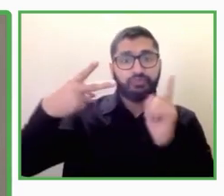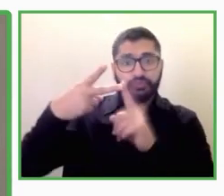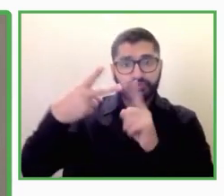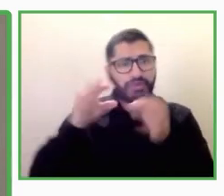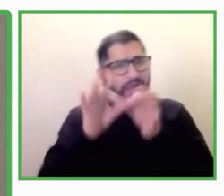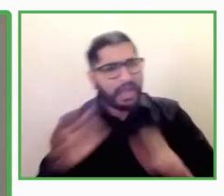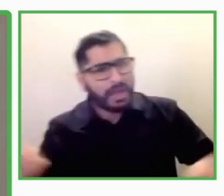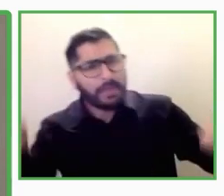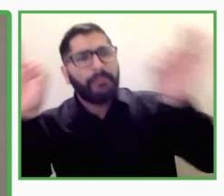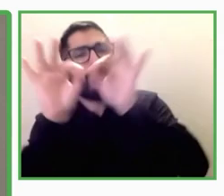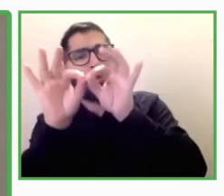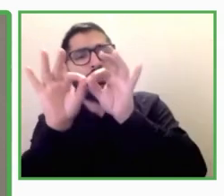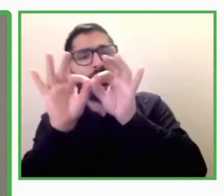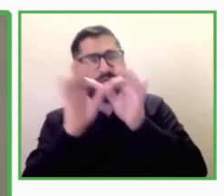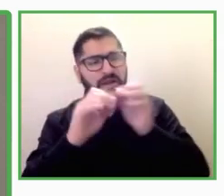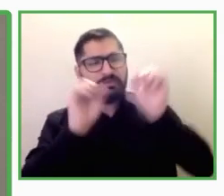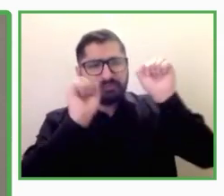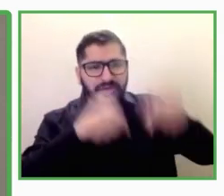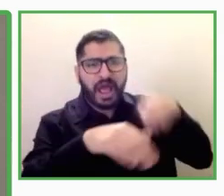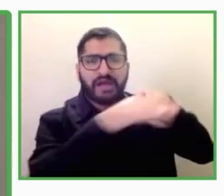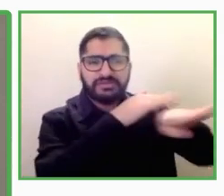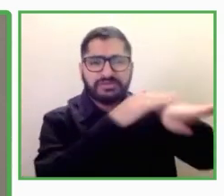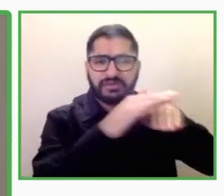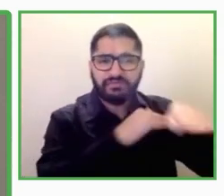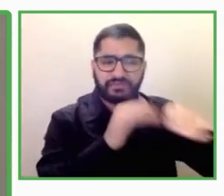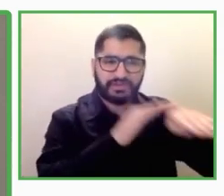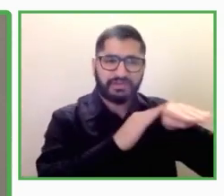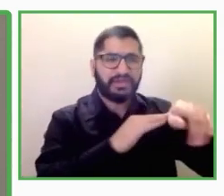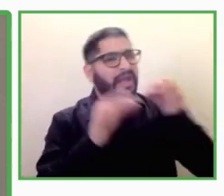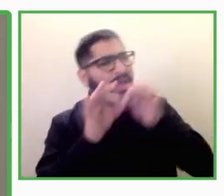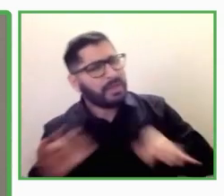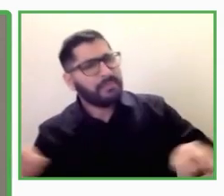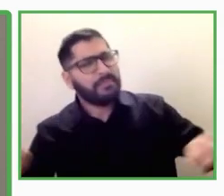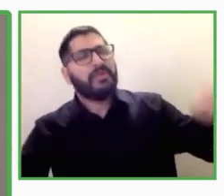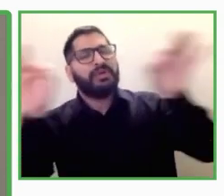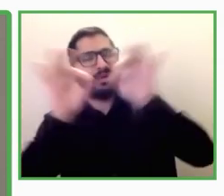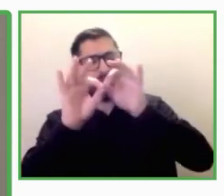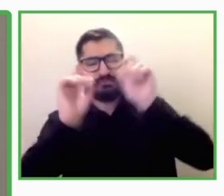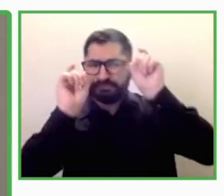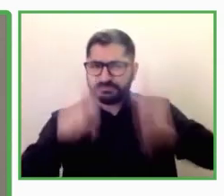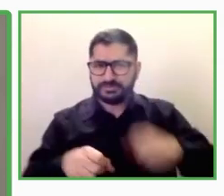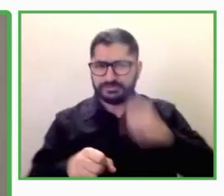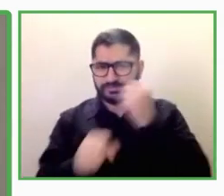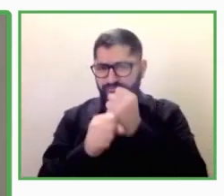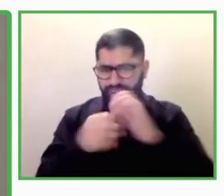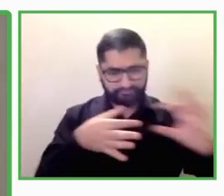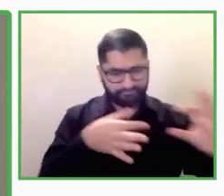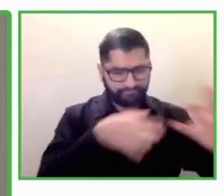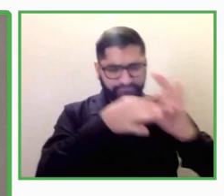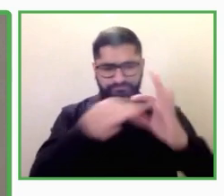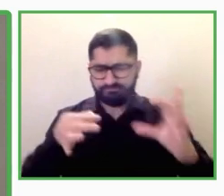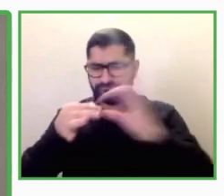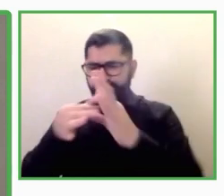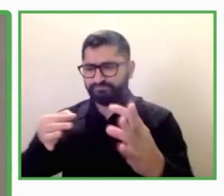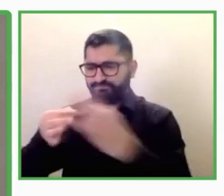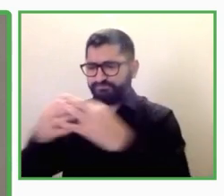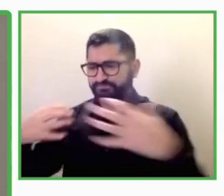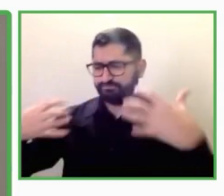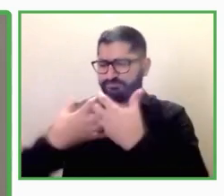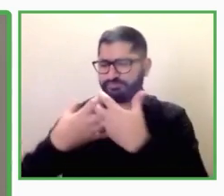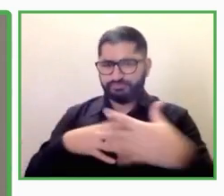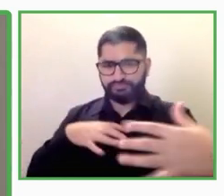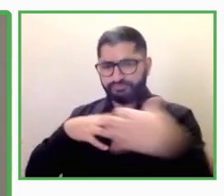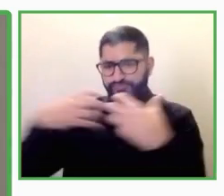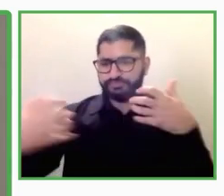elemento fundamental de la cadena de valor de cualquier empresa, pero también de cualquier política pública. La apuesta por la accesibilidad,